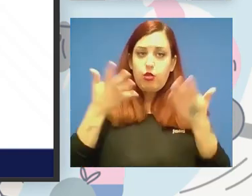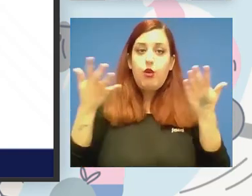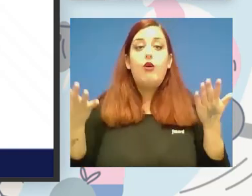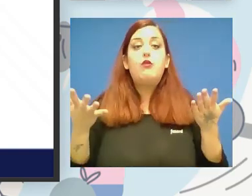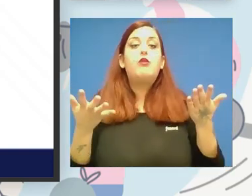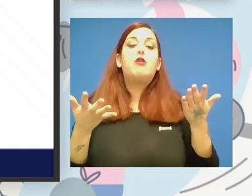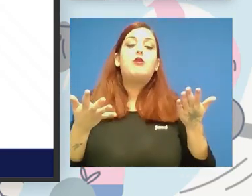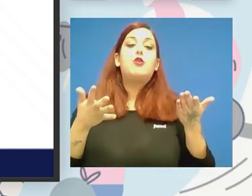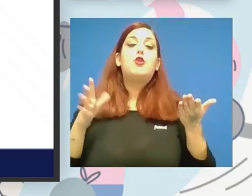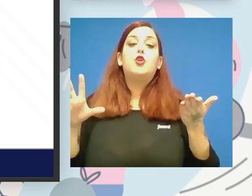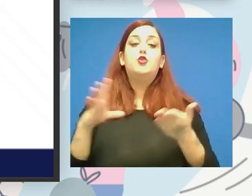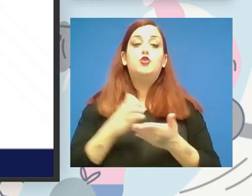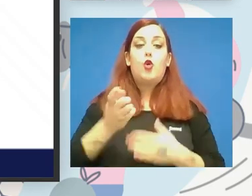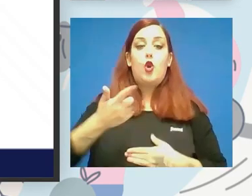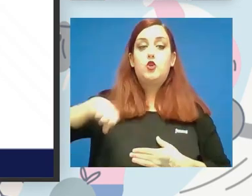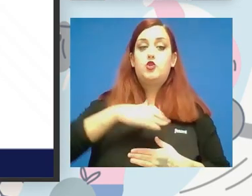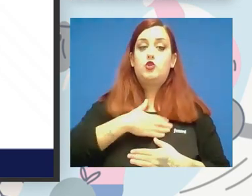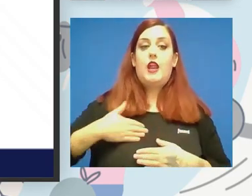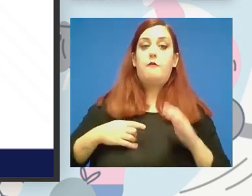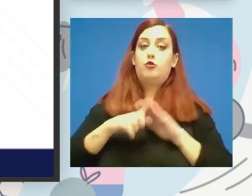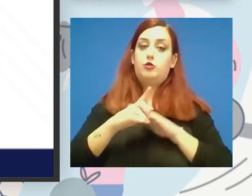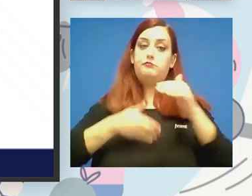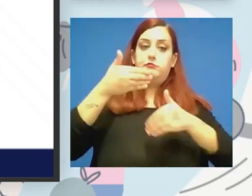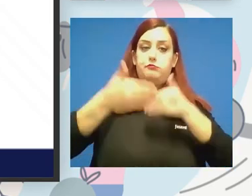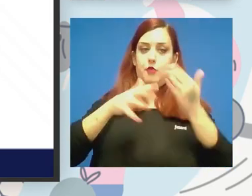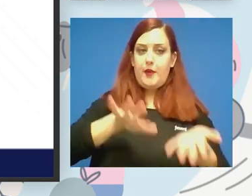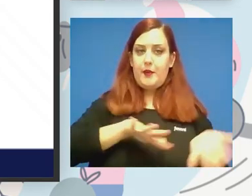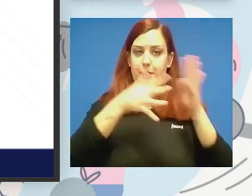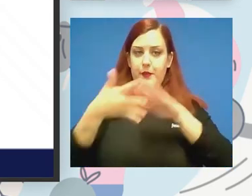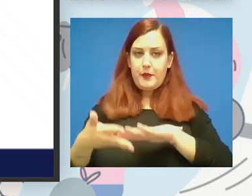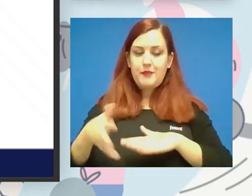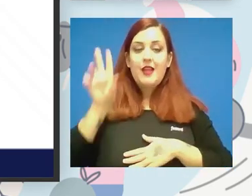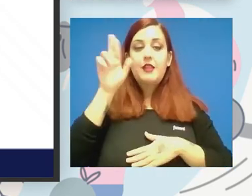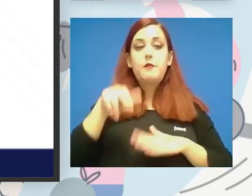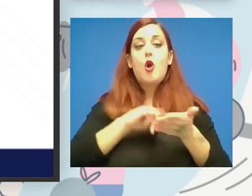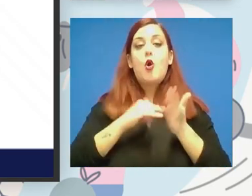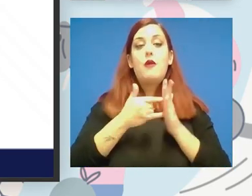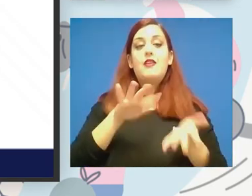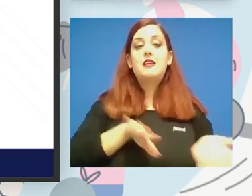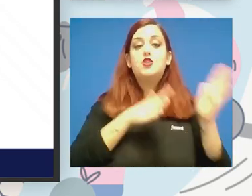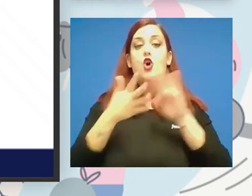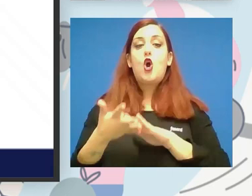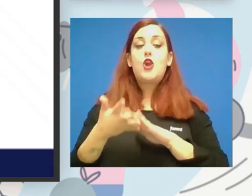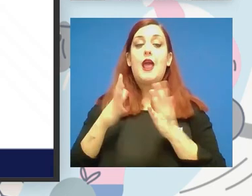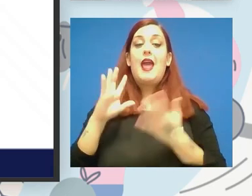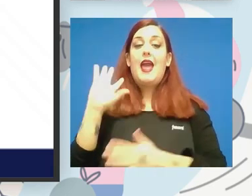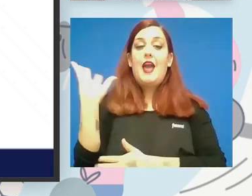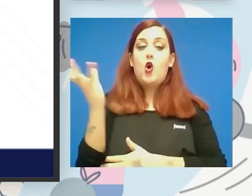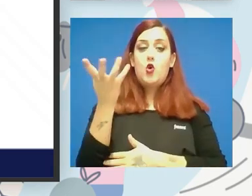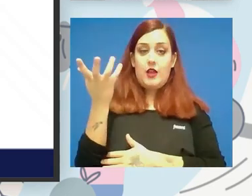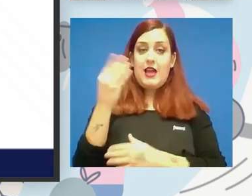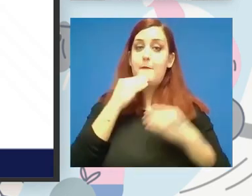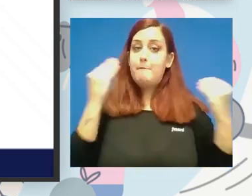todo lo que nosotros queramos desarrollar un plan de transición ecológica de mejora de las instalaciones deportivas